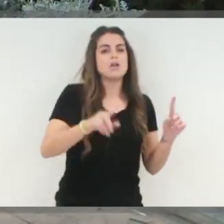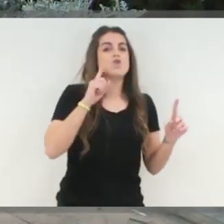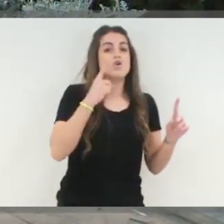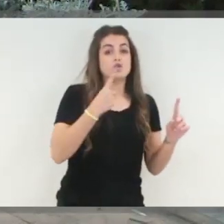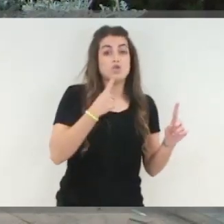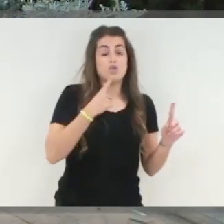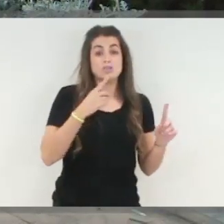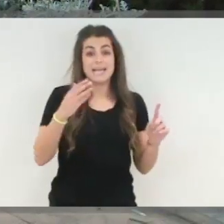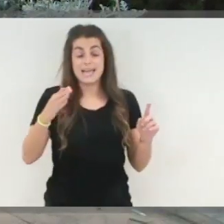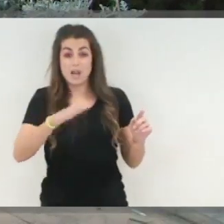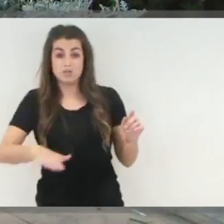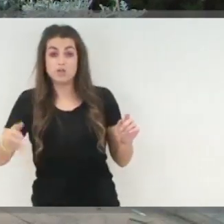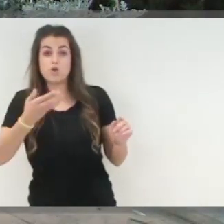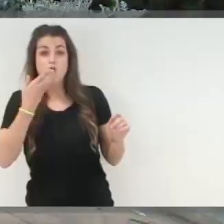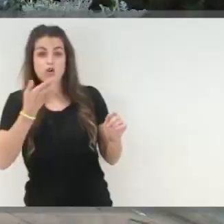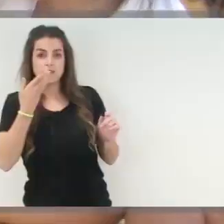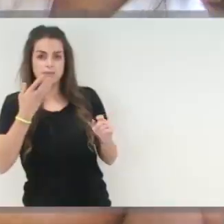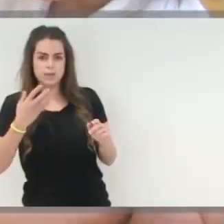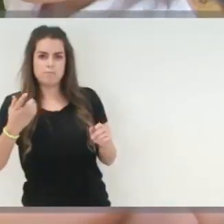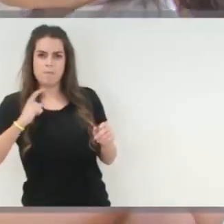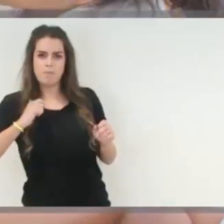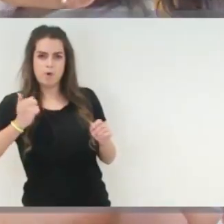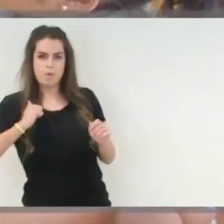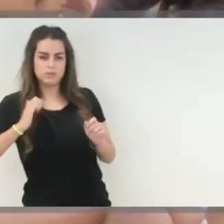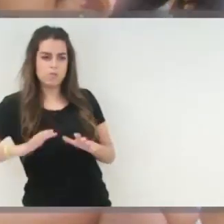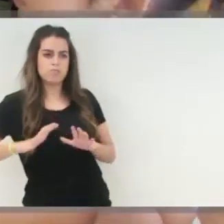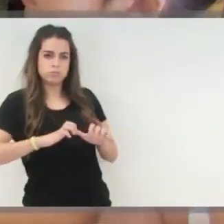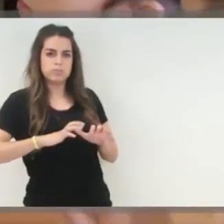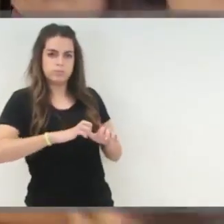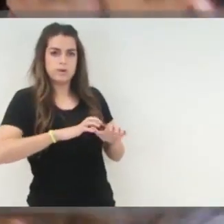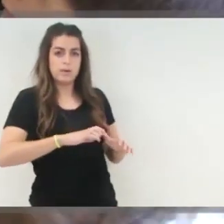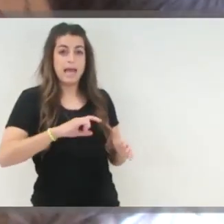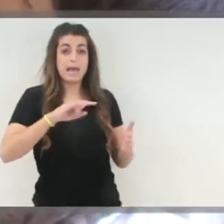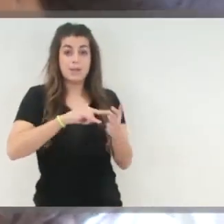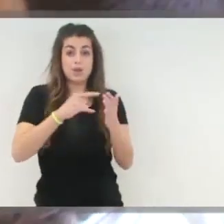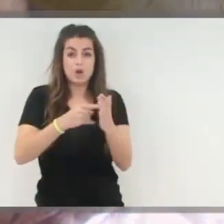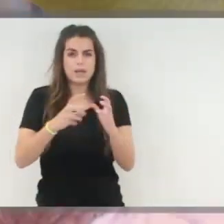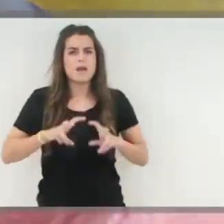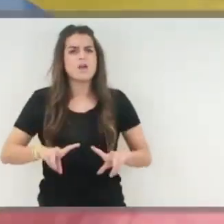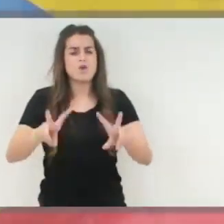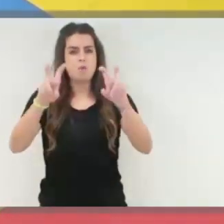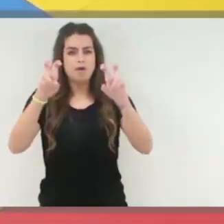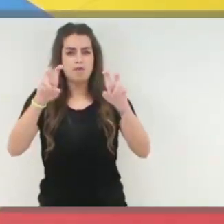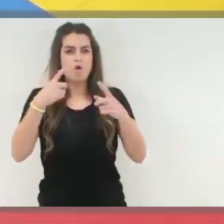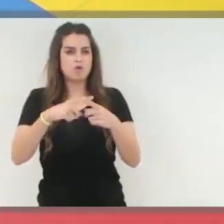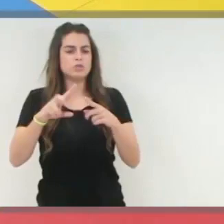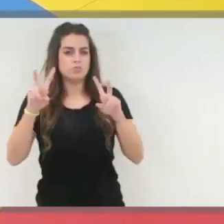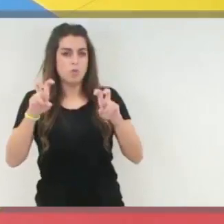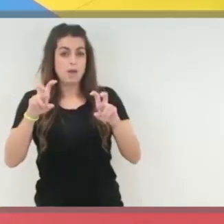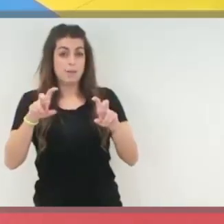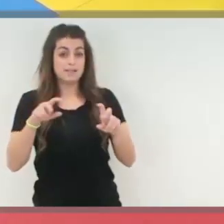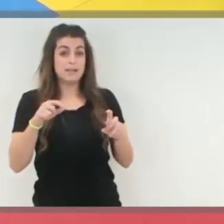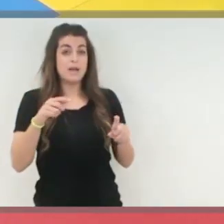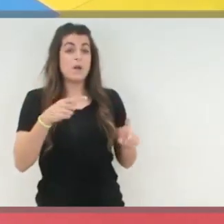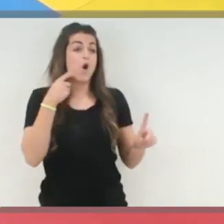niños sordos, se va a beneficiar el niño oyente. Todas las cuestiones que introducimos a nivel de metodología y de innovación,